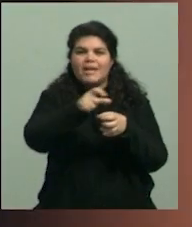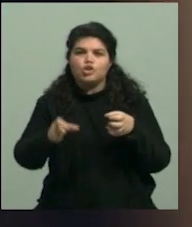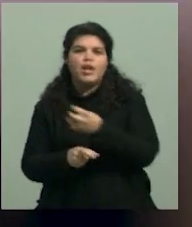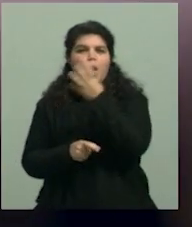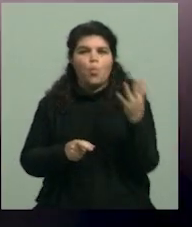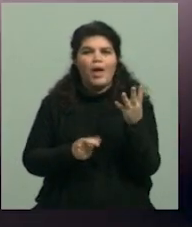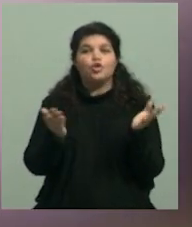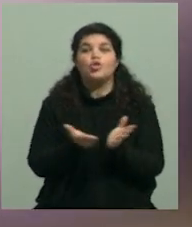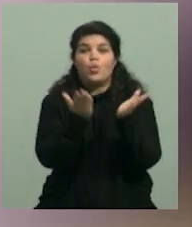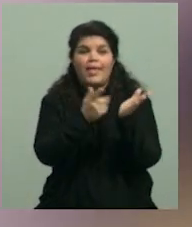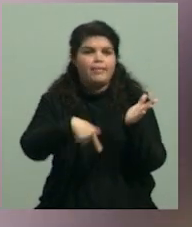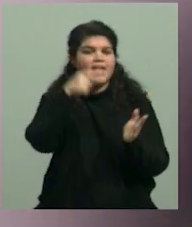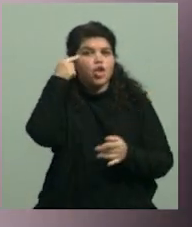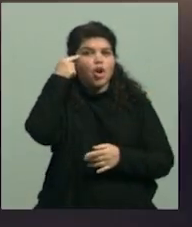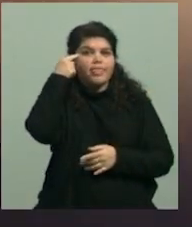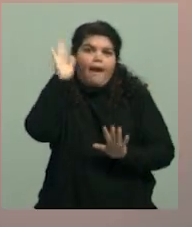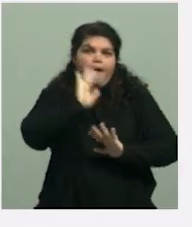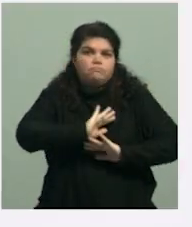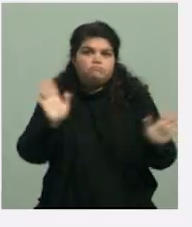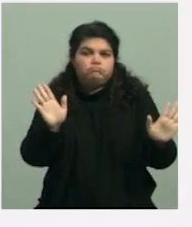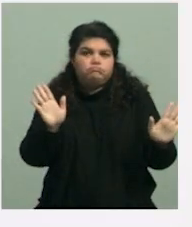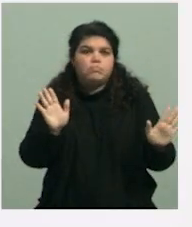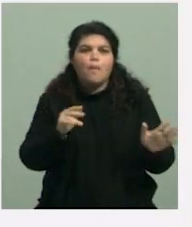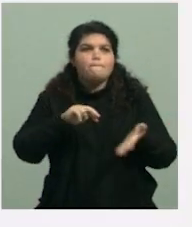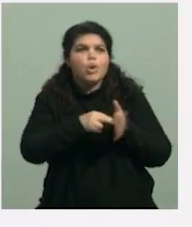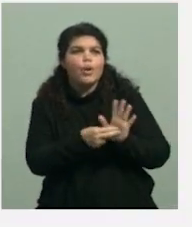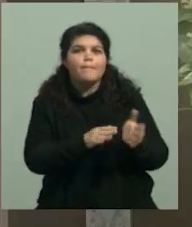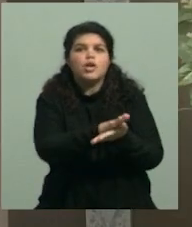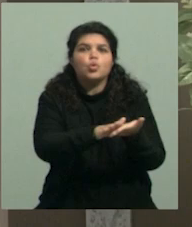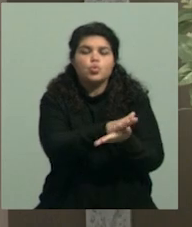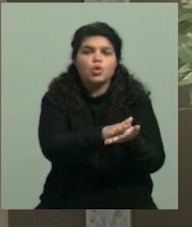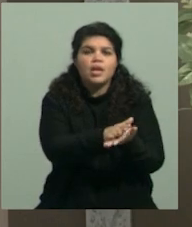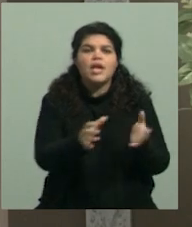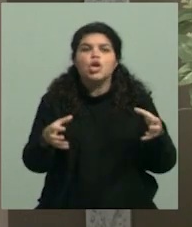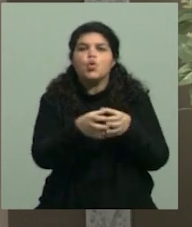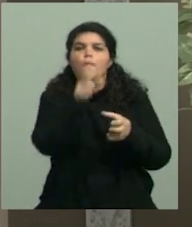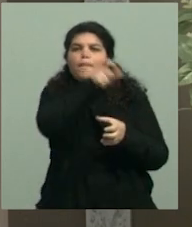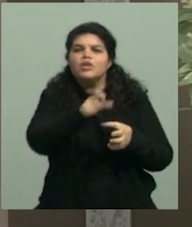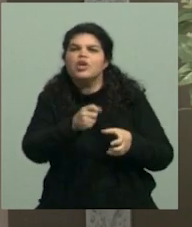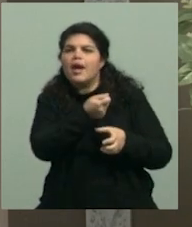simplemente con una idea, una problemática de resolver y el equipo. Es decir,